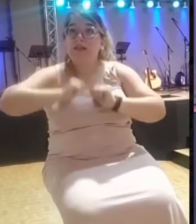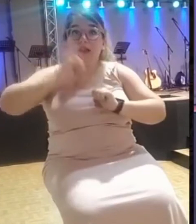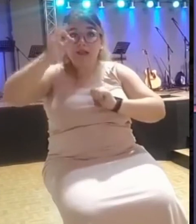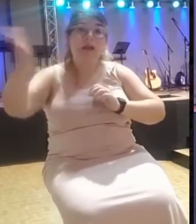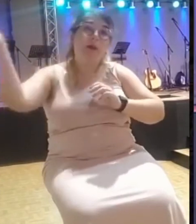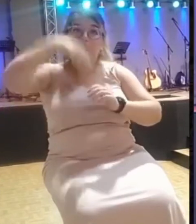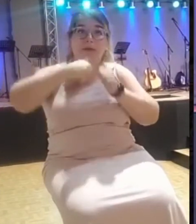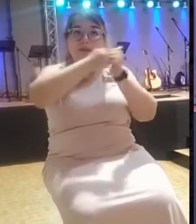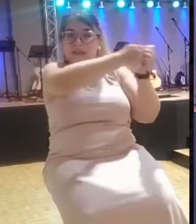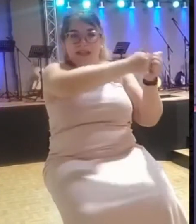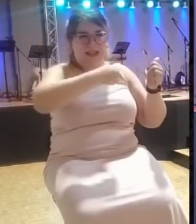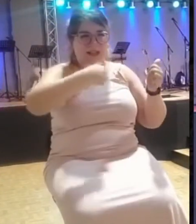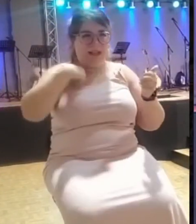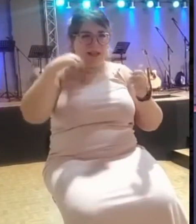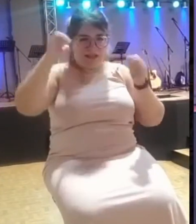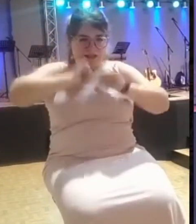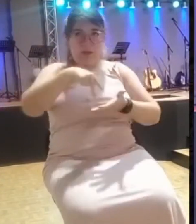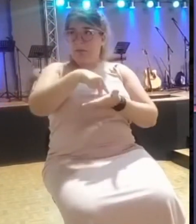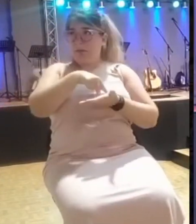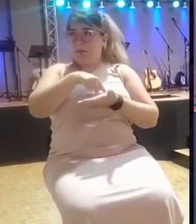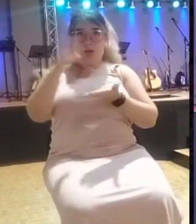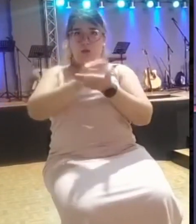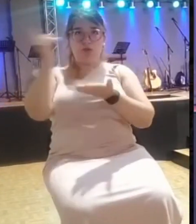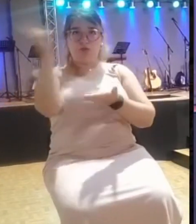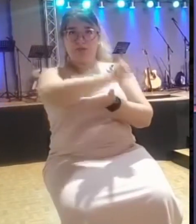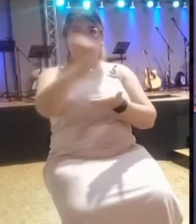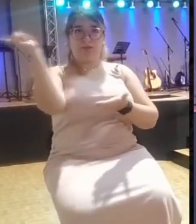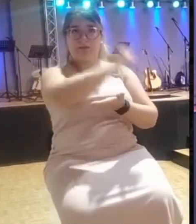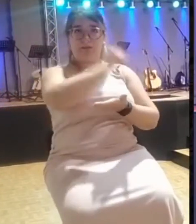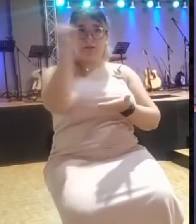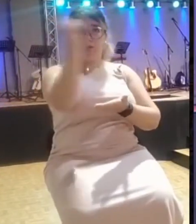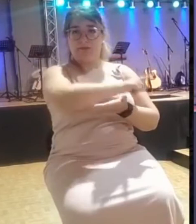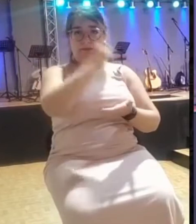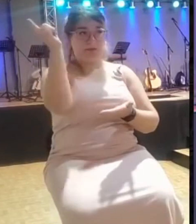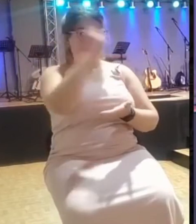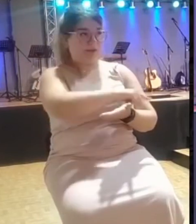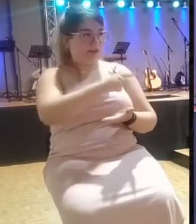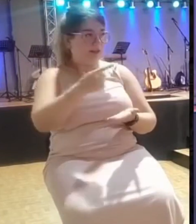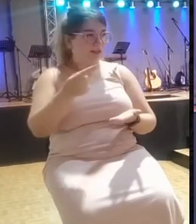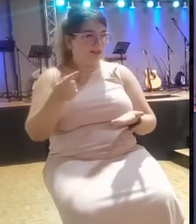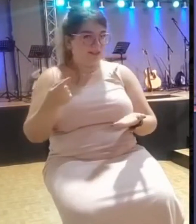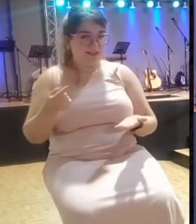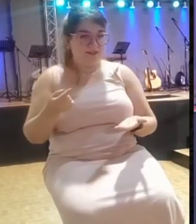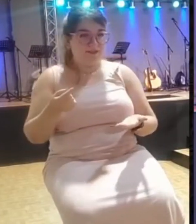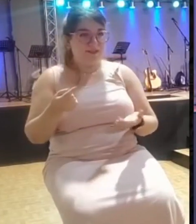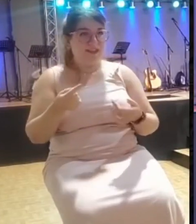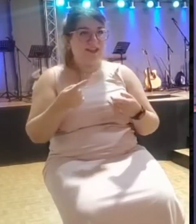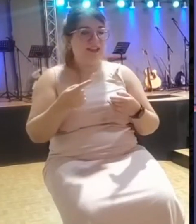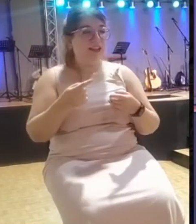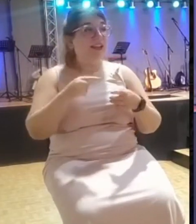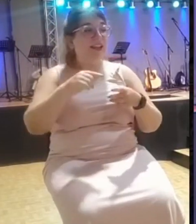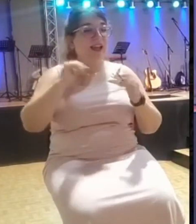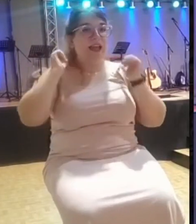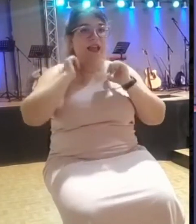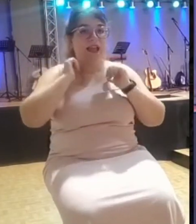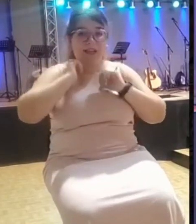¡Ay, Dios mío! Escucha, Eliseo les pregunta, ¿a quién buscáis? ¿A Eliseo? Sí, bueno, pues seguidme. Y se lo llevó al centro de